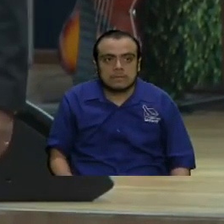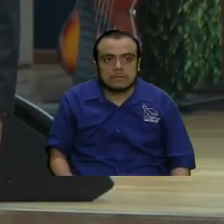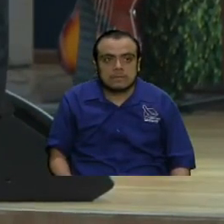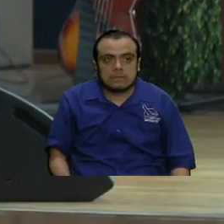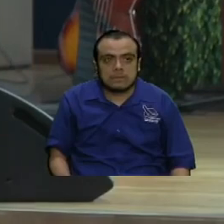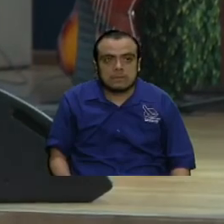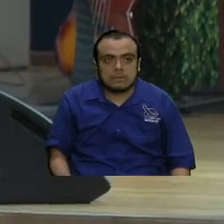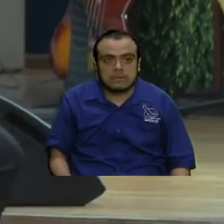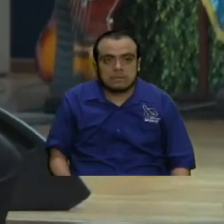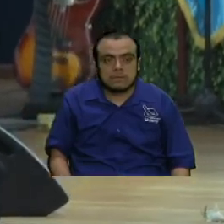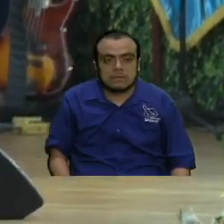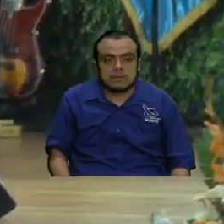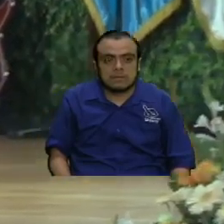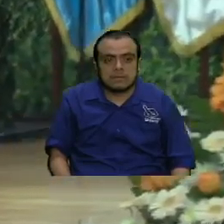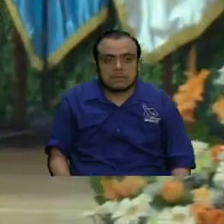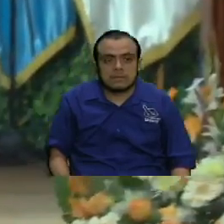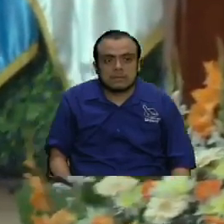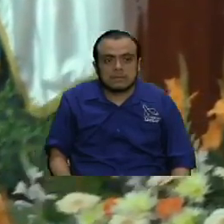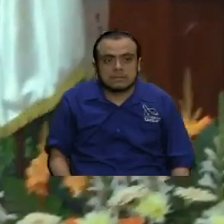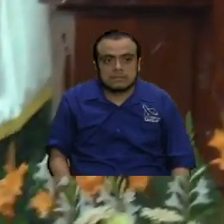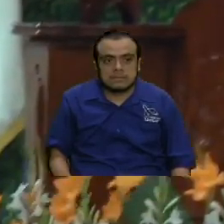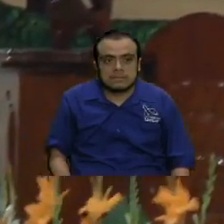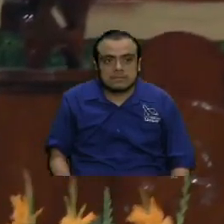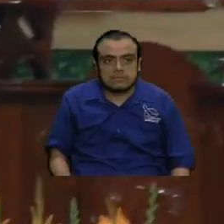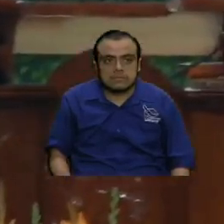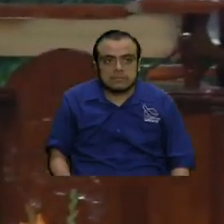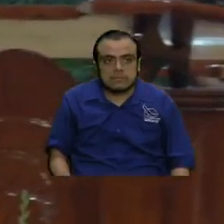no sé quizá